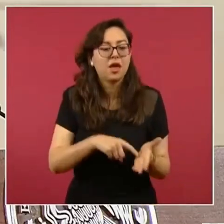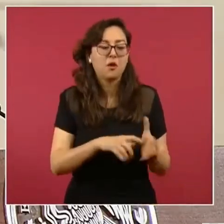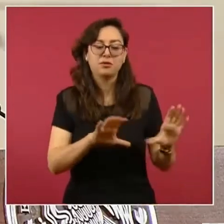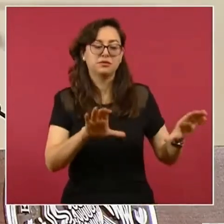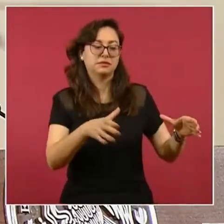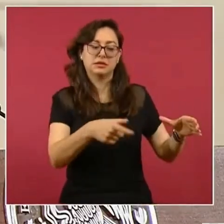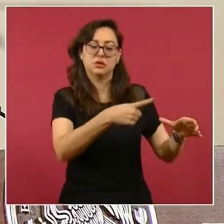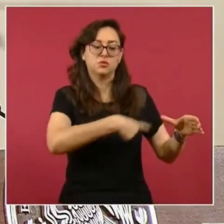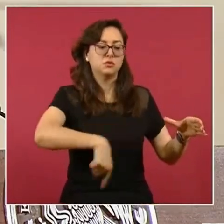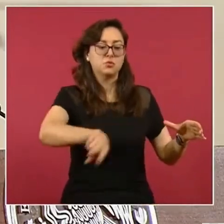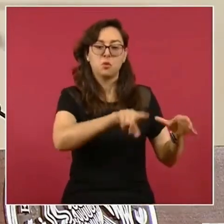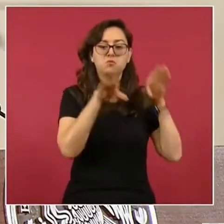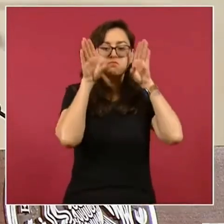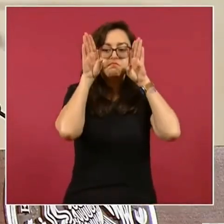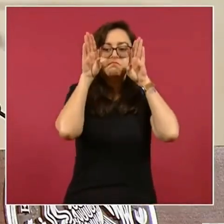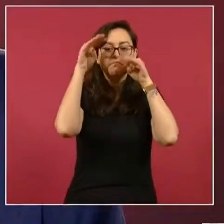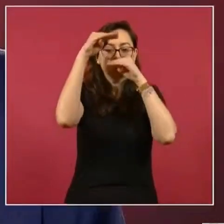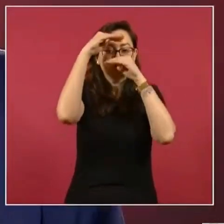nosotros.